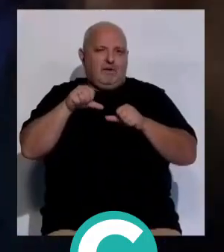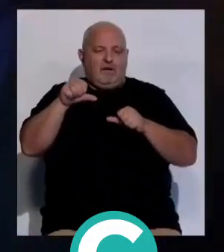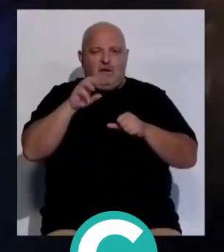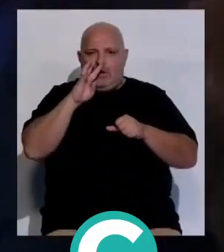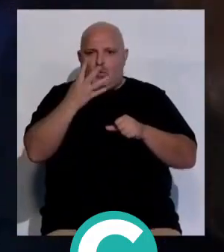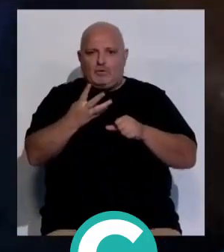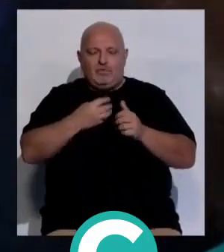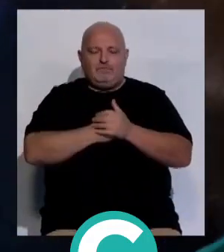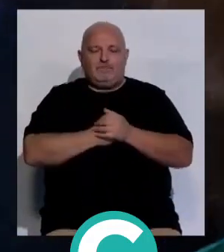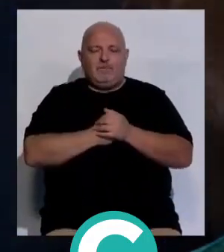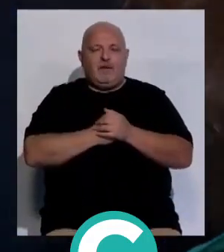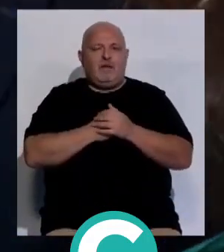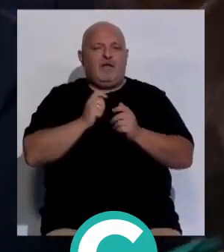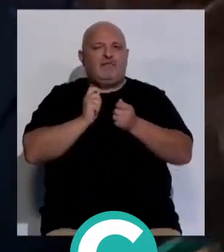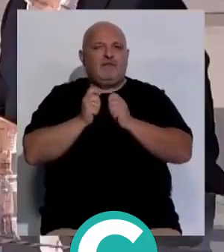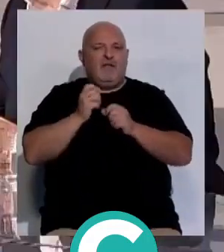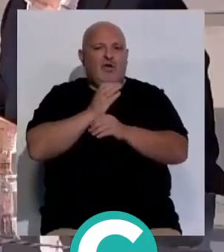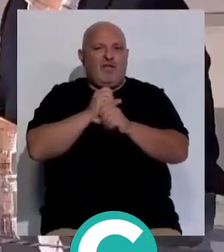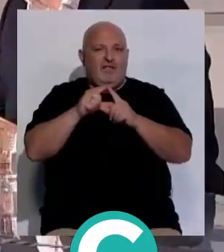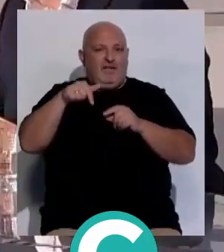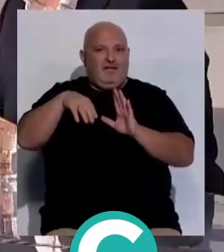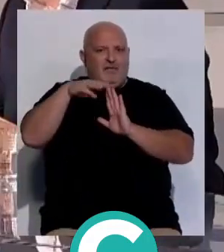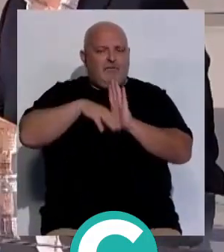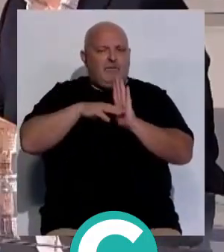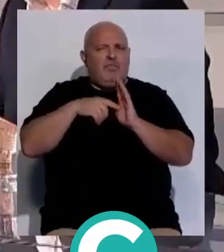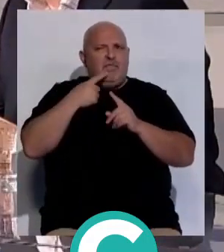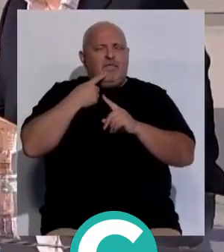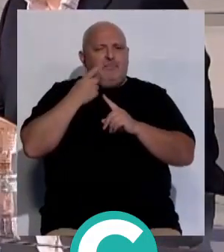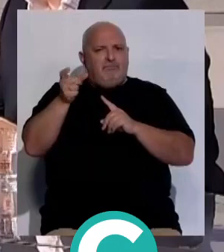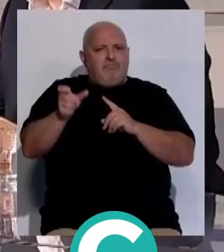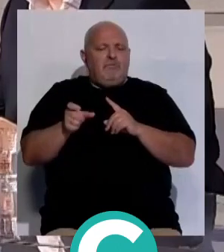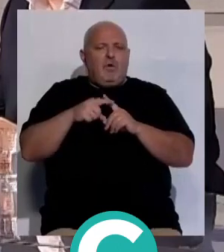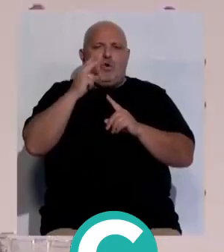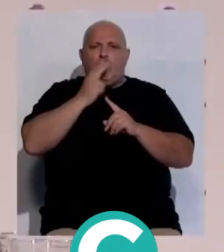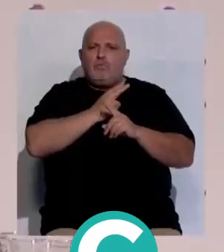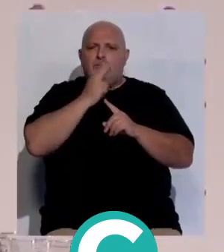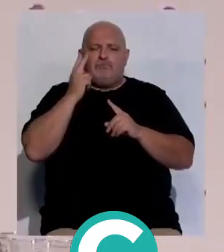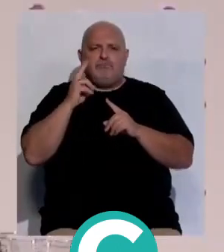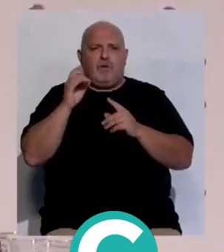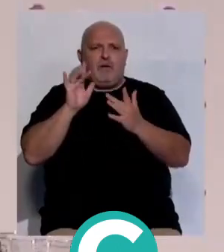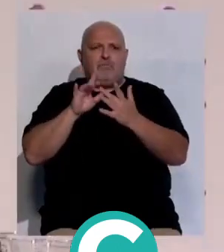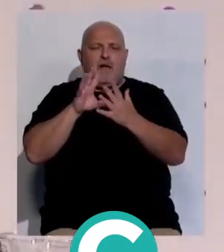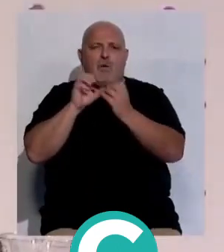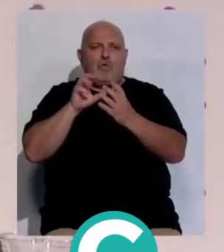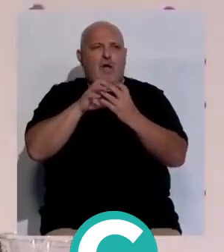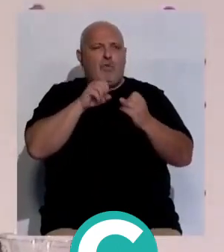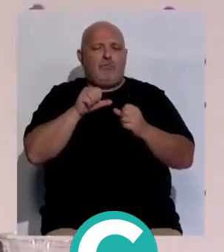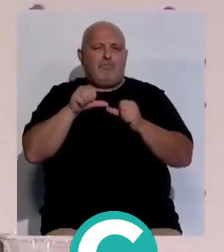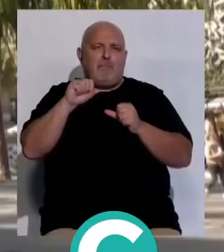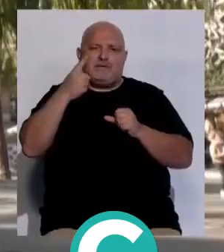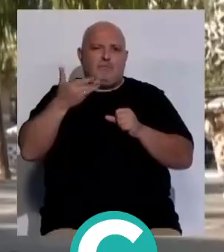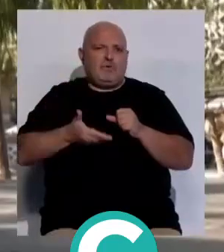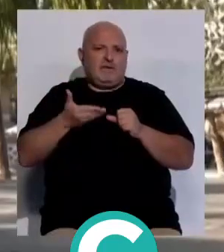siguientes cuatro años. En una entrevista en Onda Cádiz Televisión, García ha vuelto a insistir en su compromiso de alcanzar acuerdos en los asuntos más